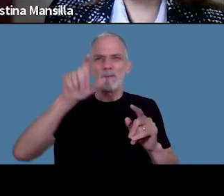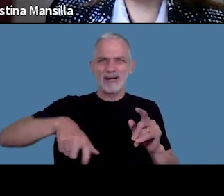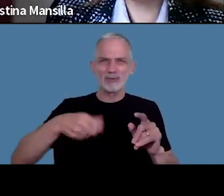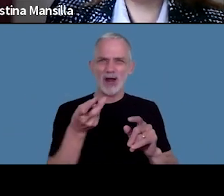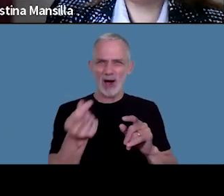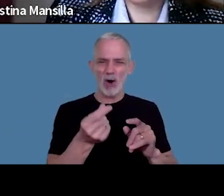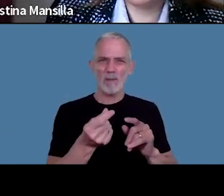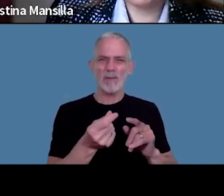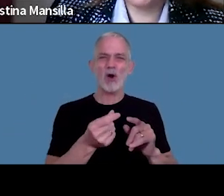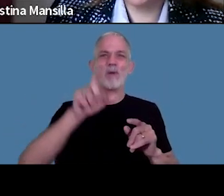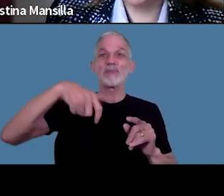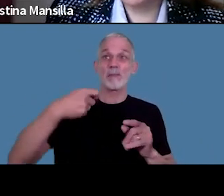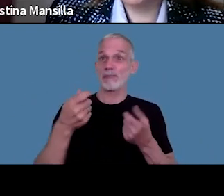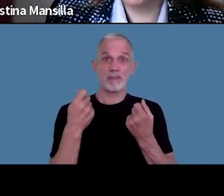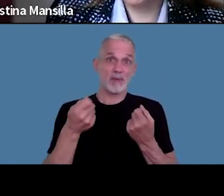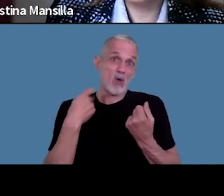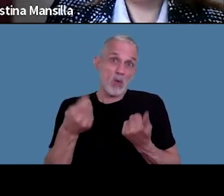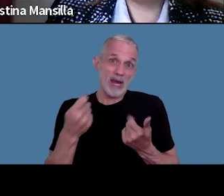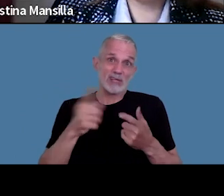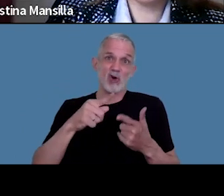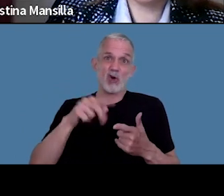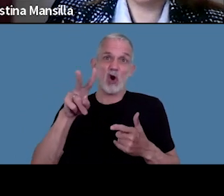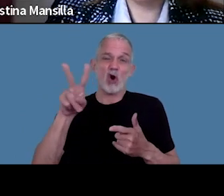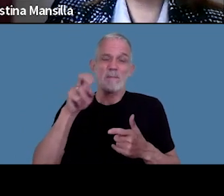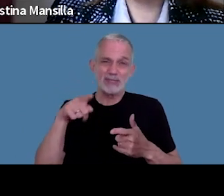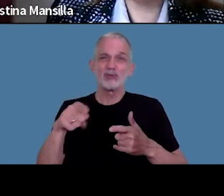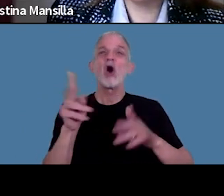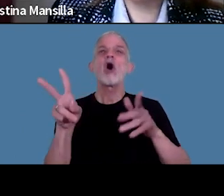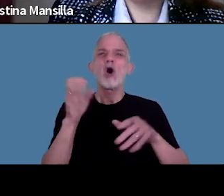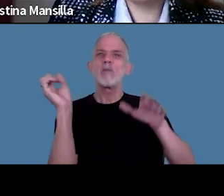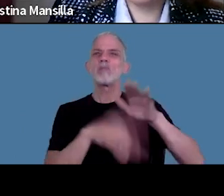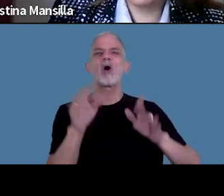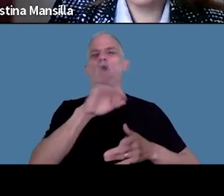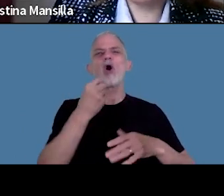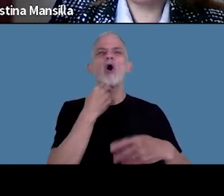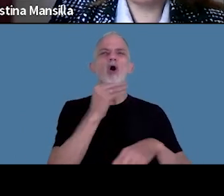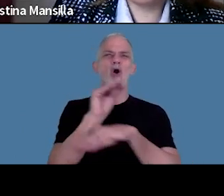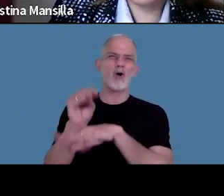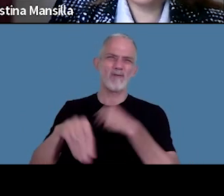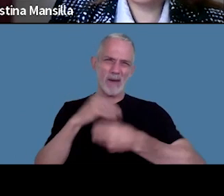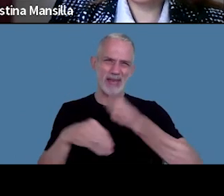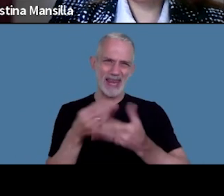hoy percibe el beneficio de jubilación, pensión o asignación familiar.